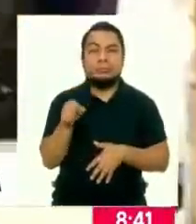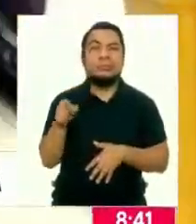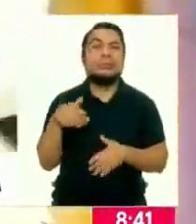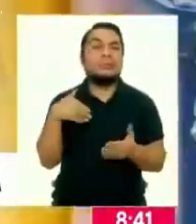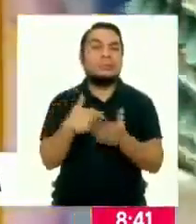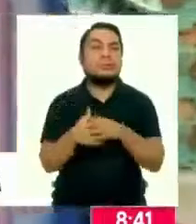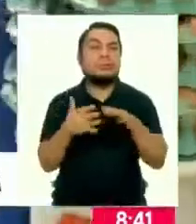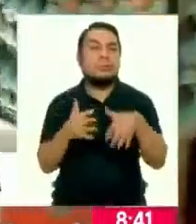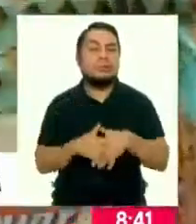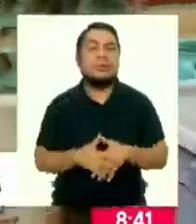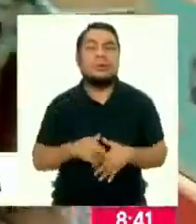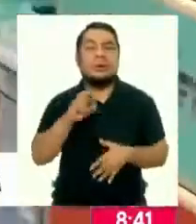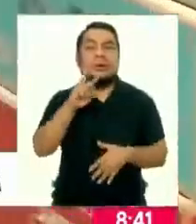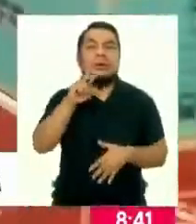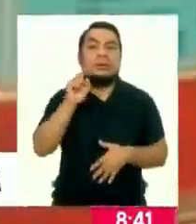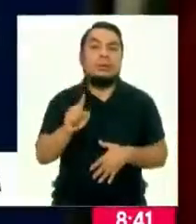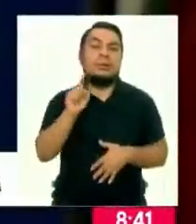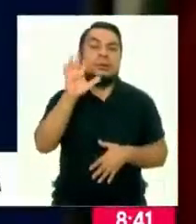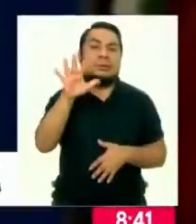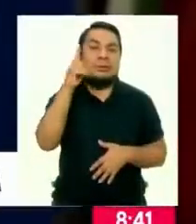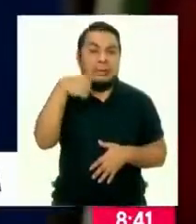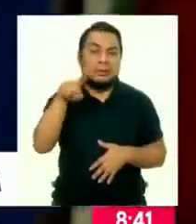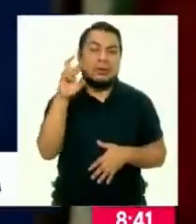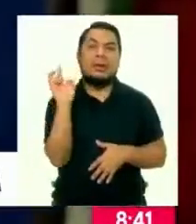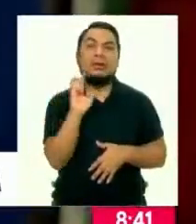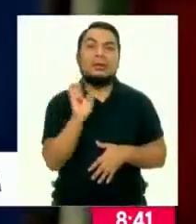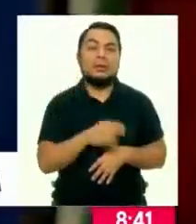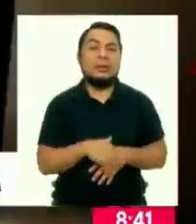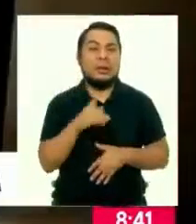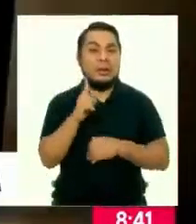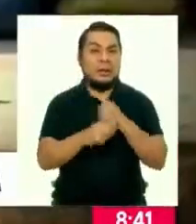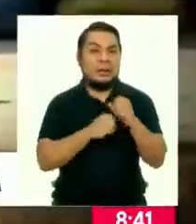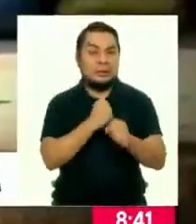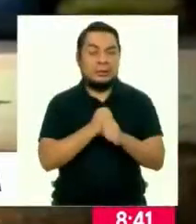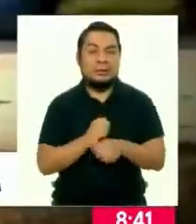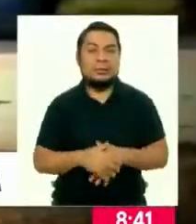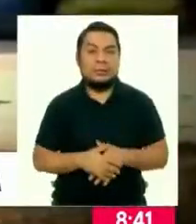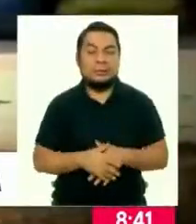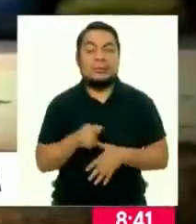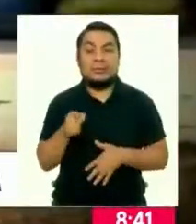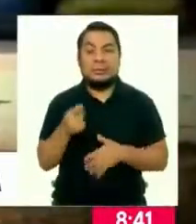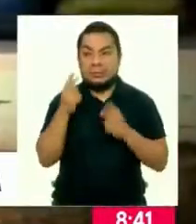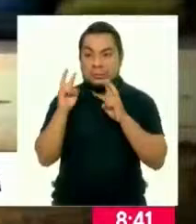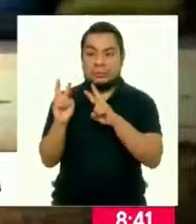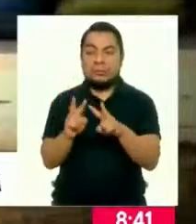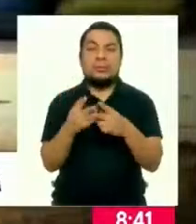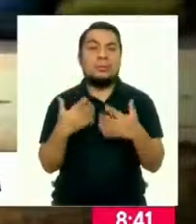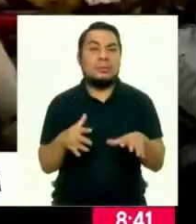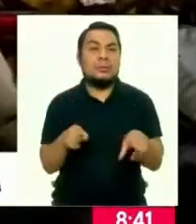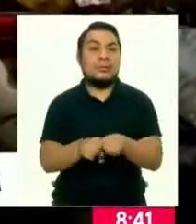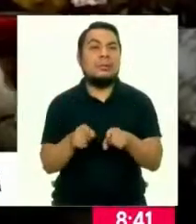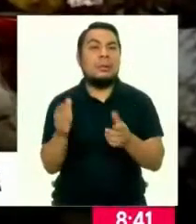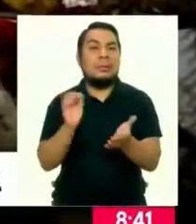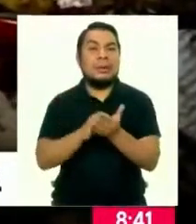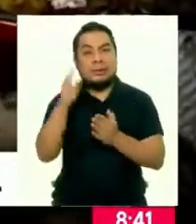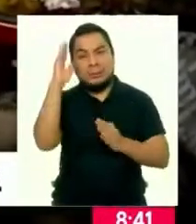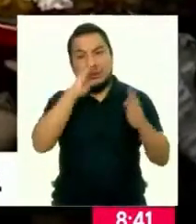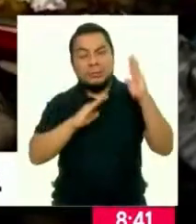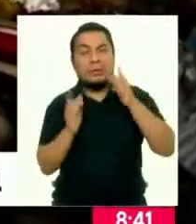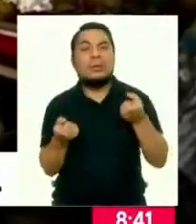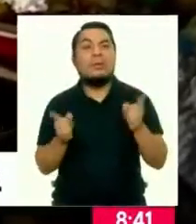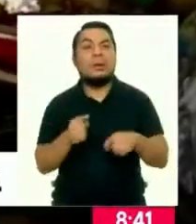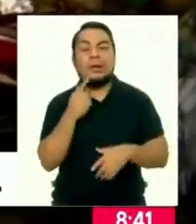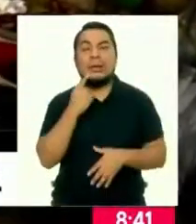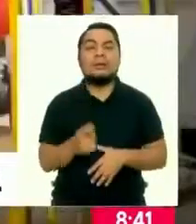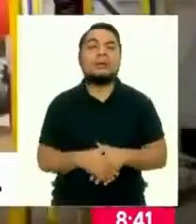alcanzando los 2.5 billones de dólares al año. El panorama es incluso más preocupante cuando se